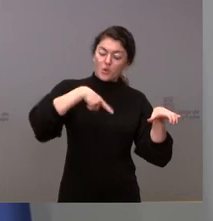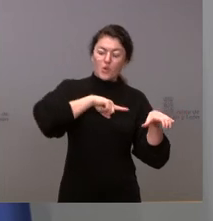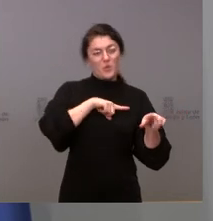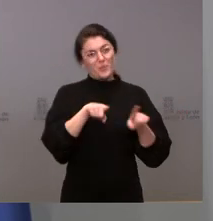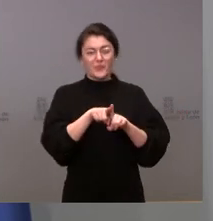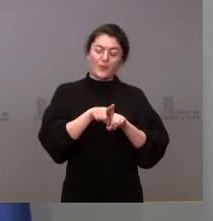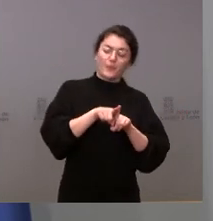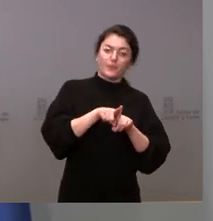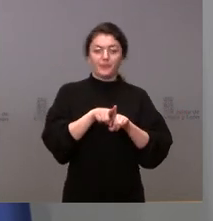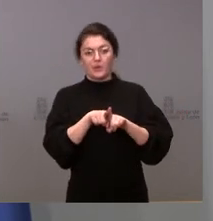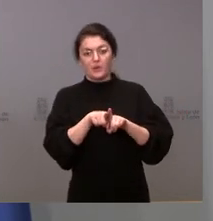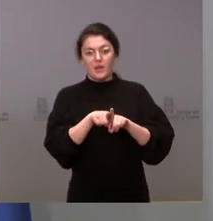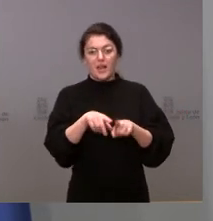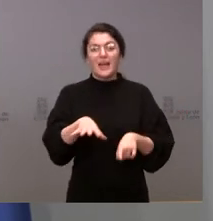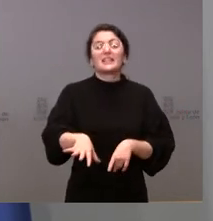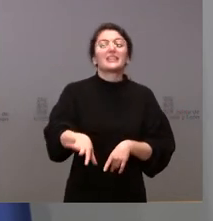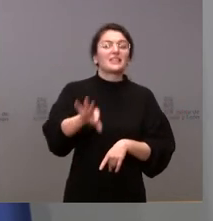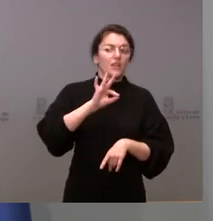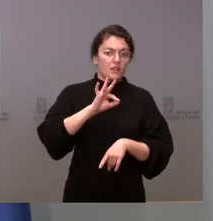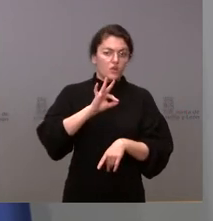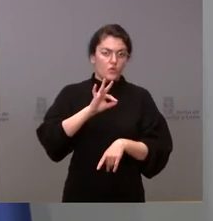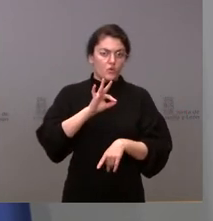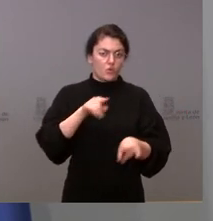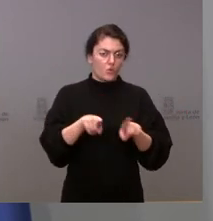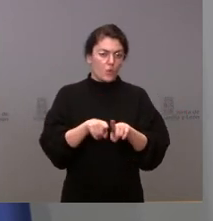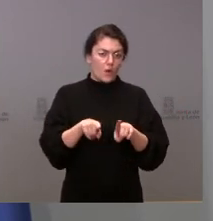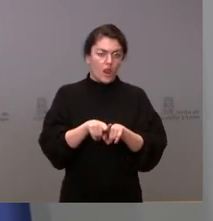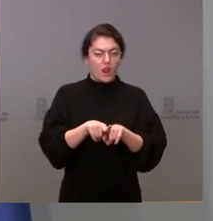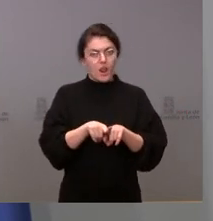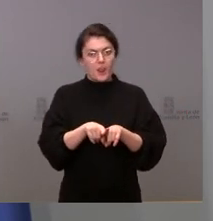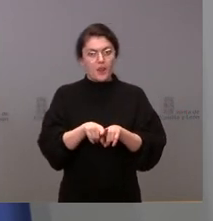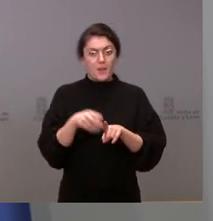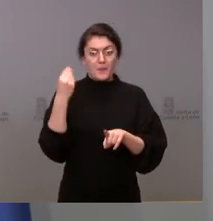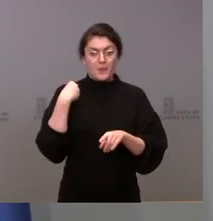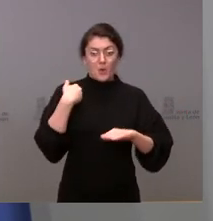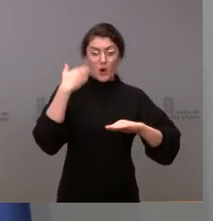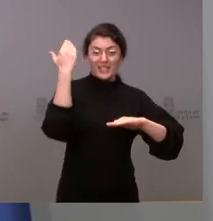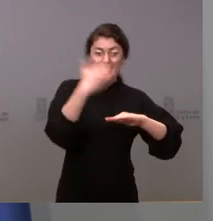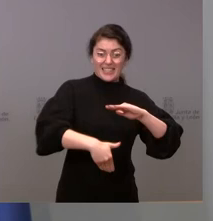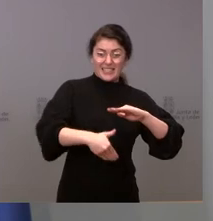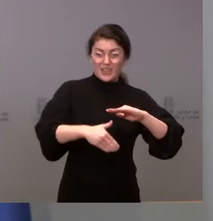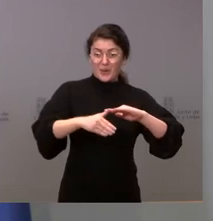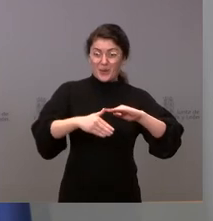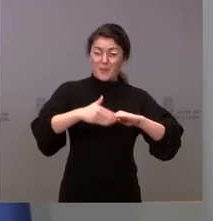o si quieren mejor decidió no imponer ninguna restricción adicional